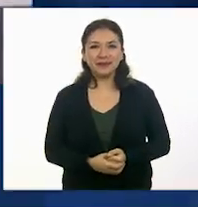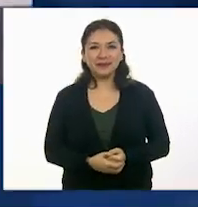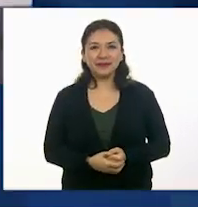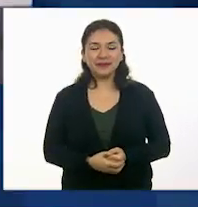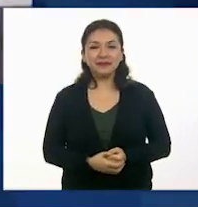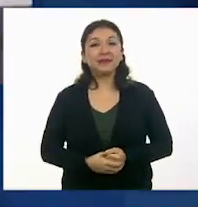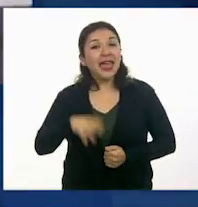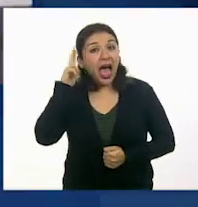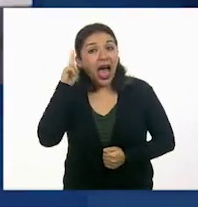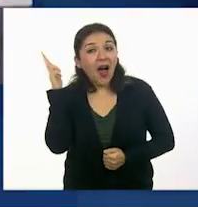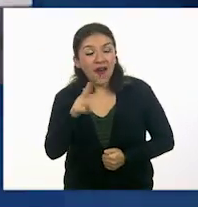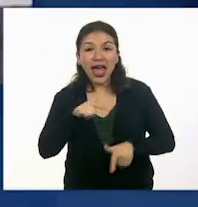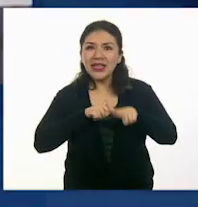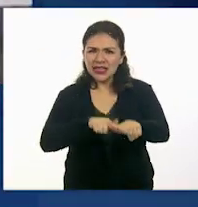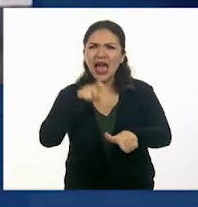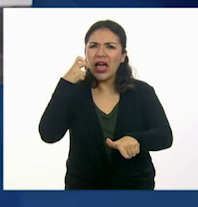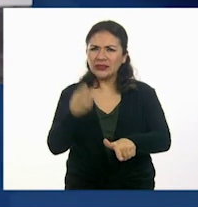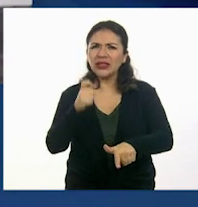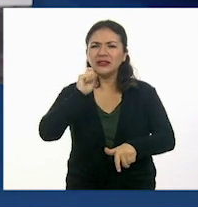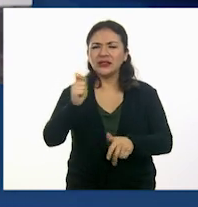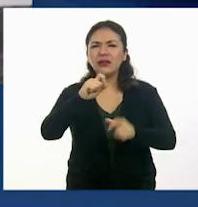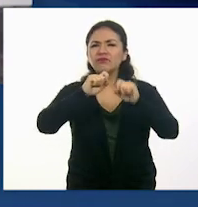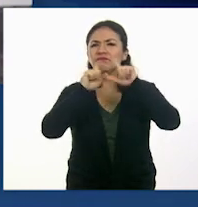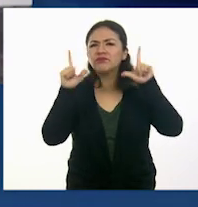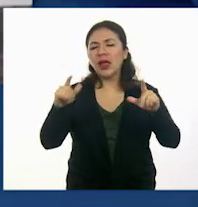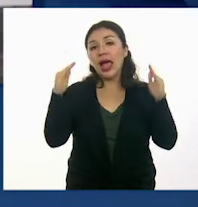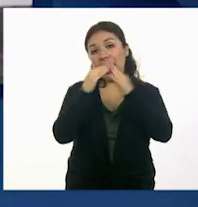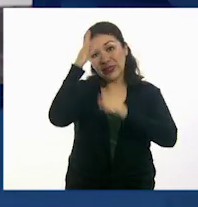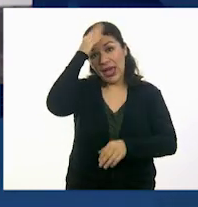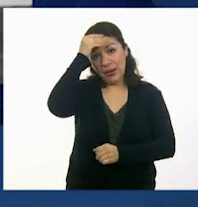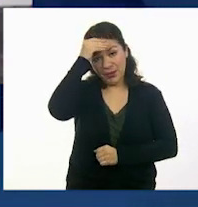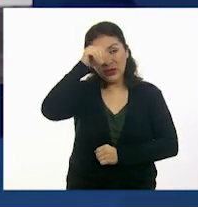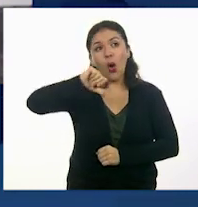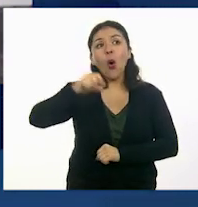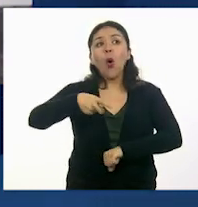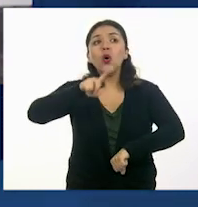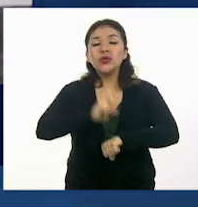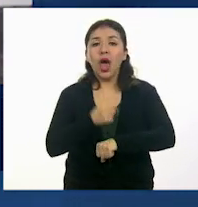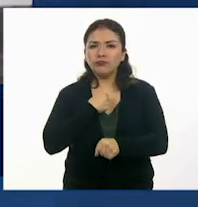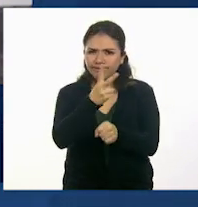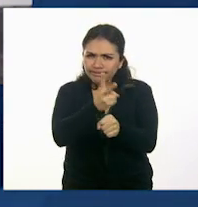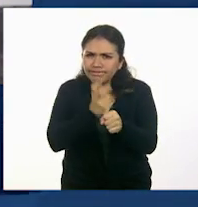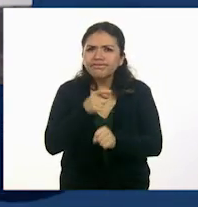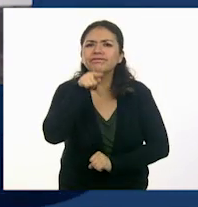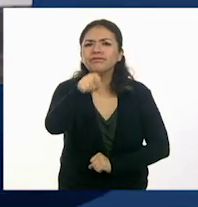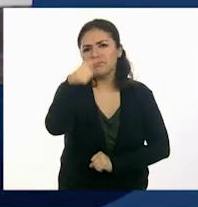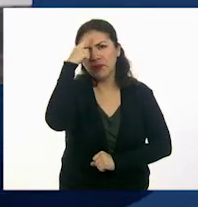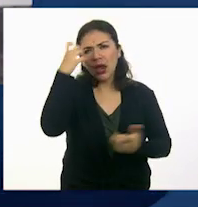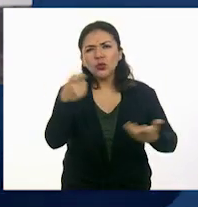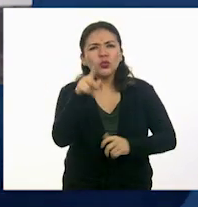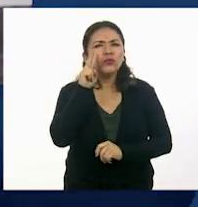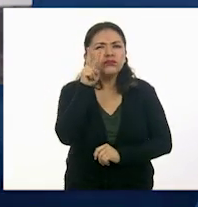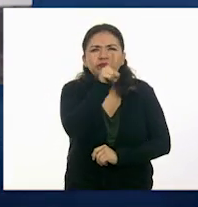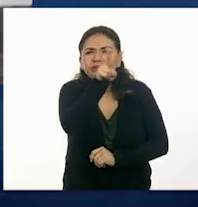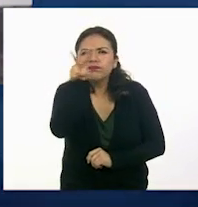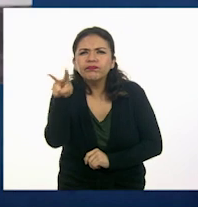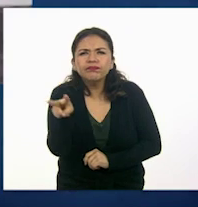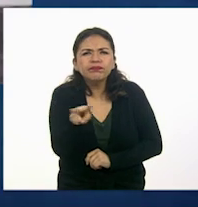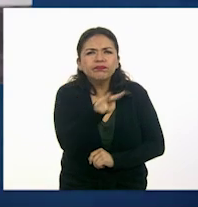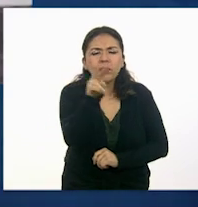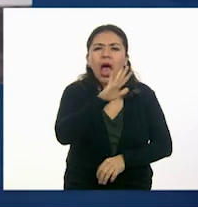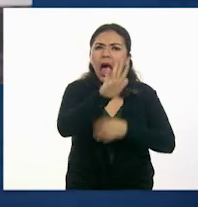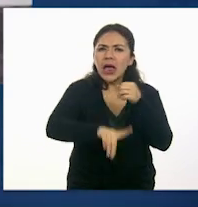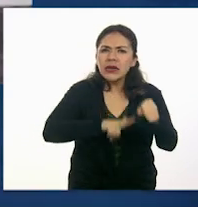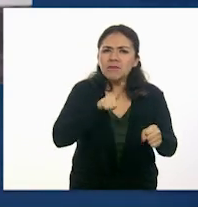Hola. Seguimos en el programa Aprende en Casa. Y el día de hoy te voy a invitar a ser observador de los